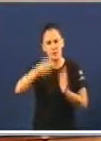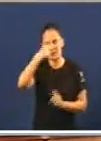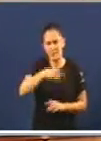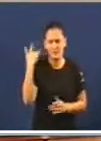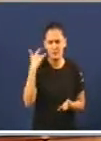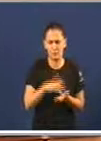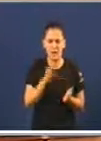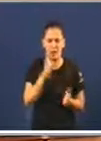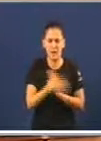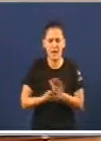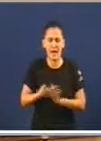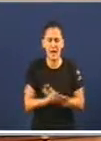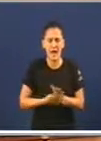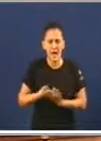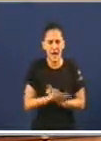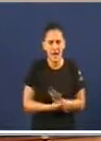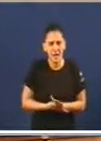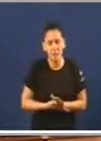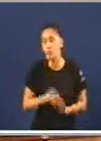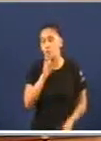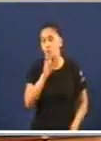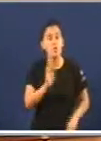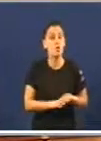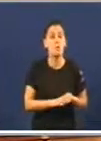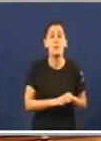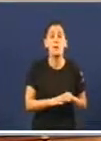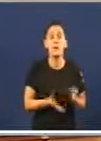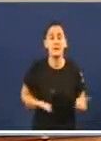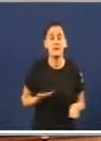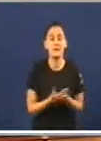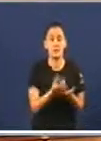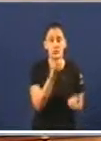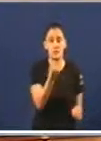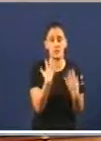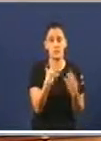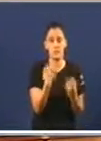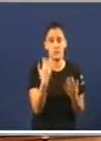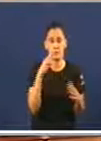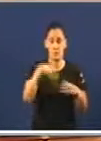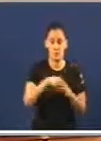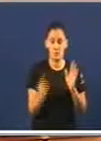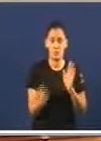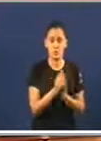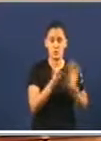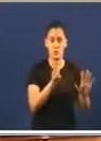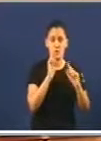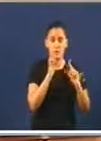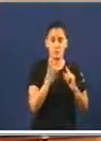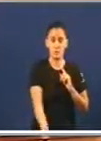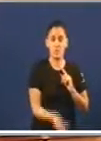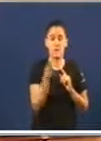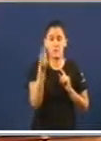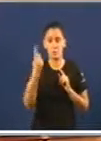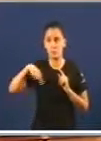referencia, fai uns minutos, o incumprimento das peticións de información a ver o do artigo 9, melloras que de ser tomada en consideración